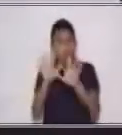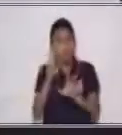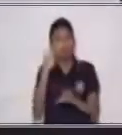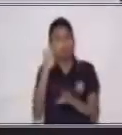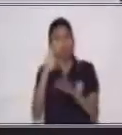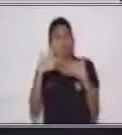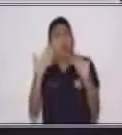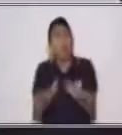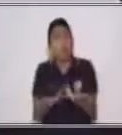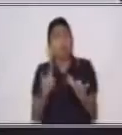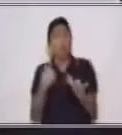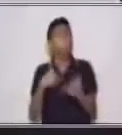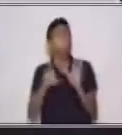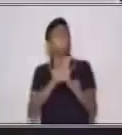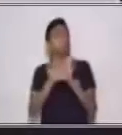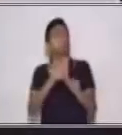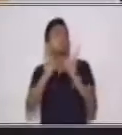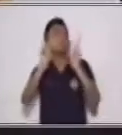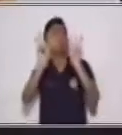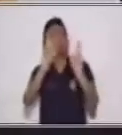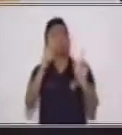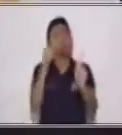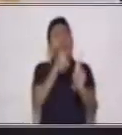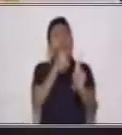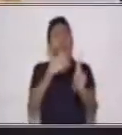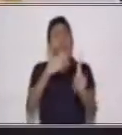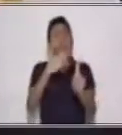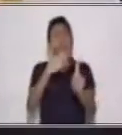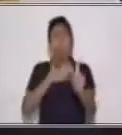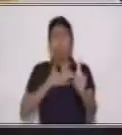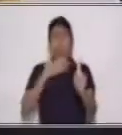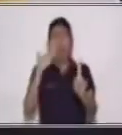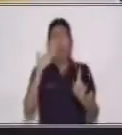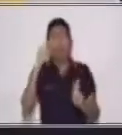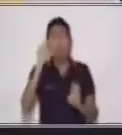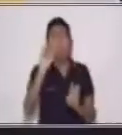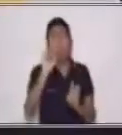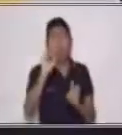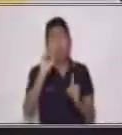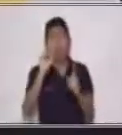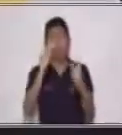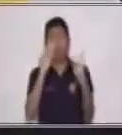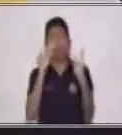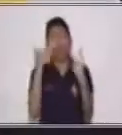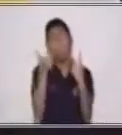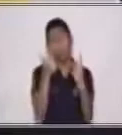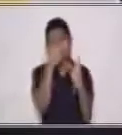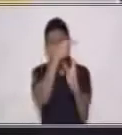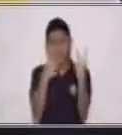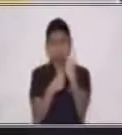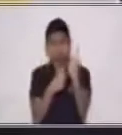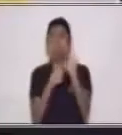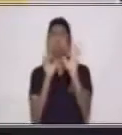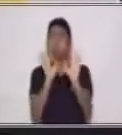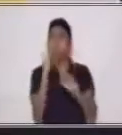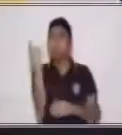que nuestros abuelos son parte muy especial de nuestra familia.